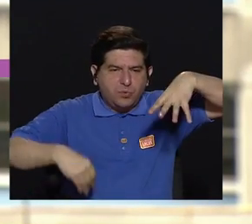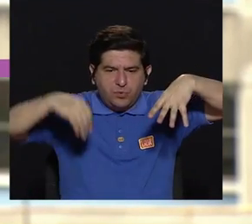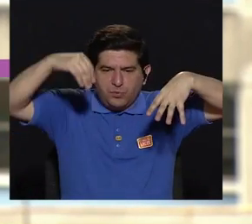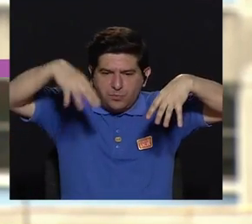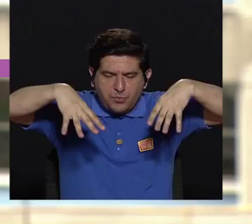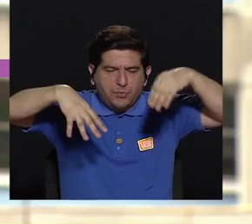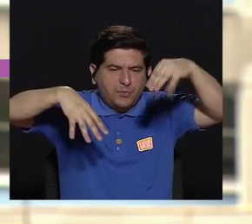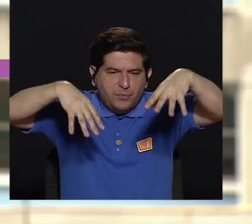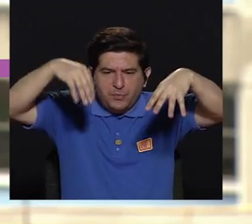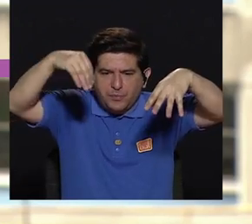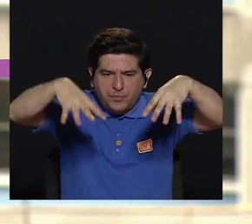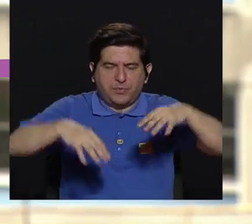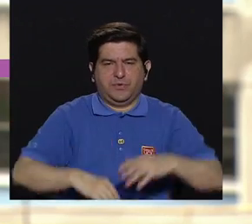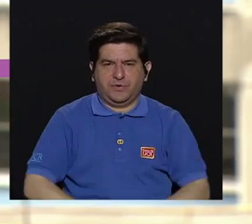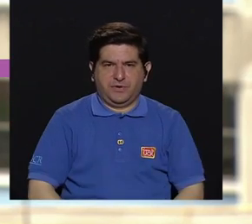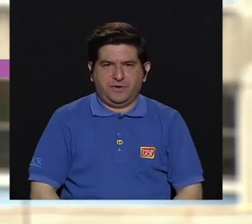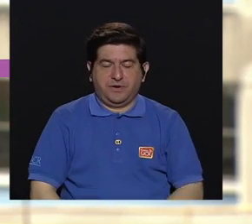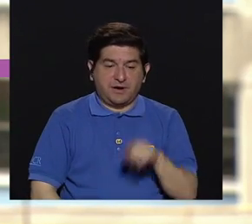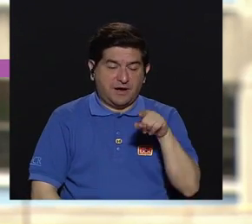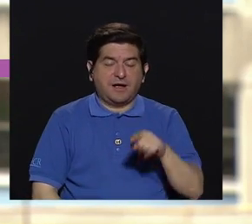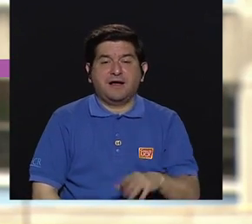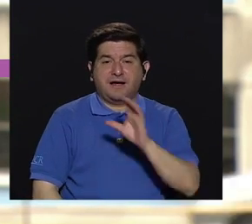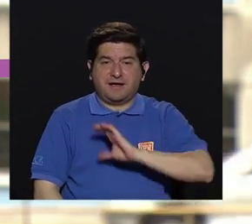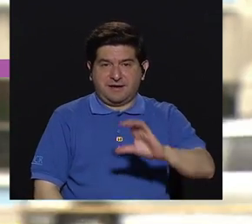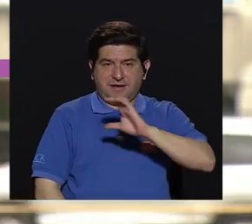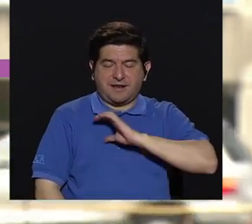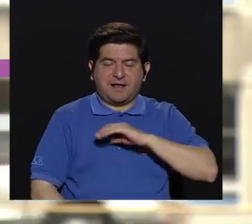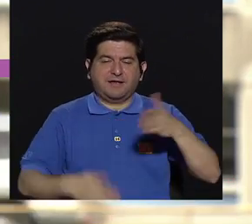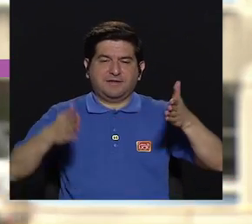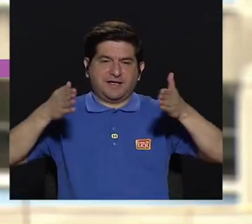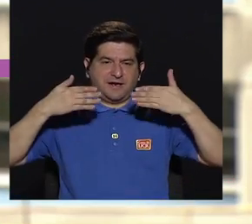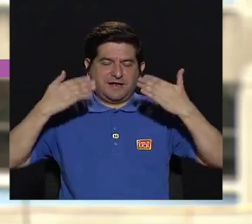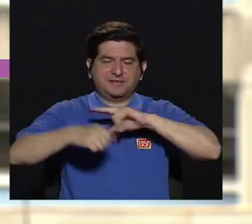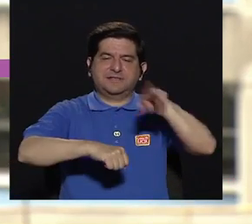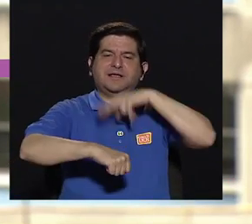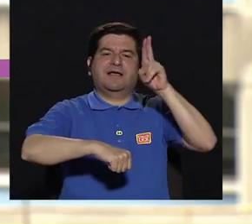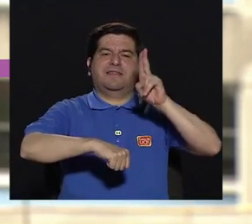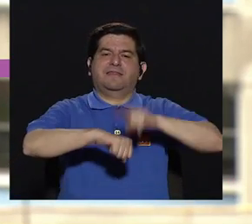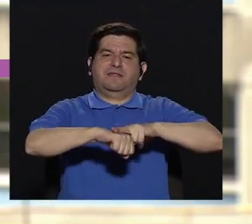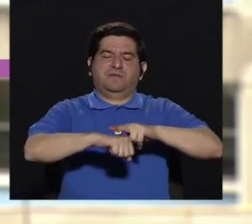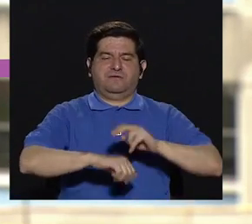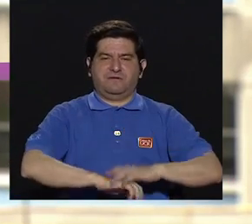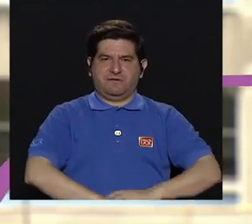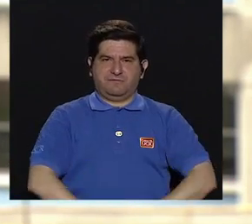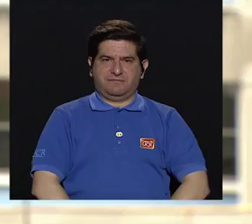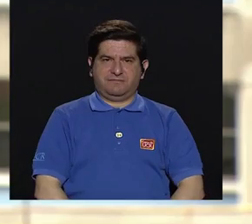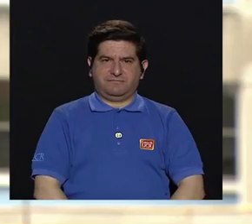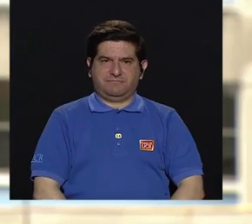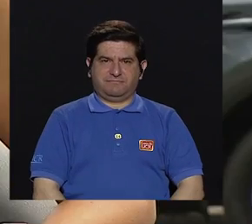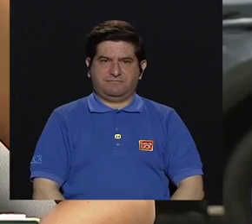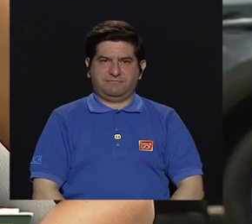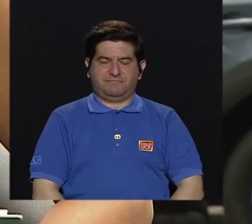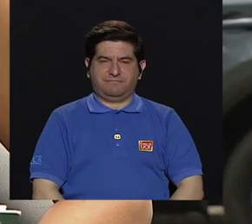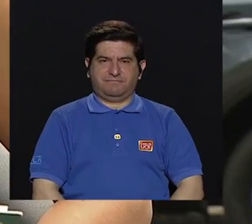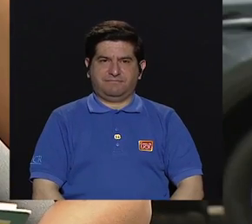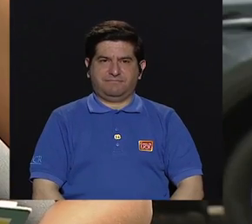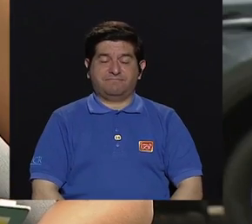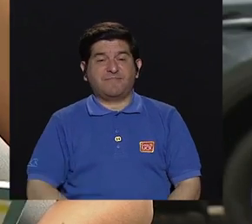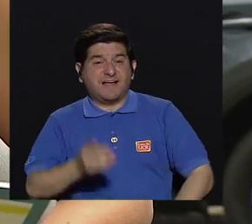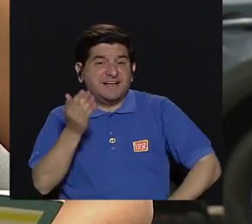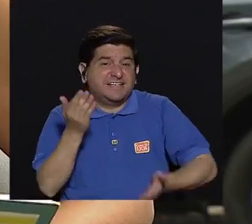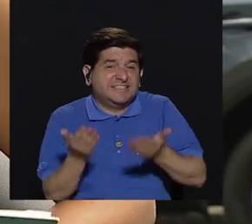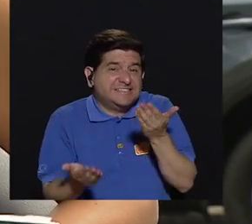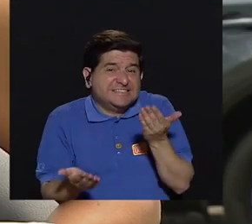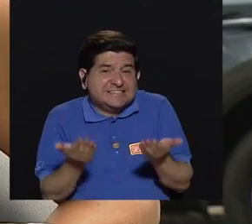iluminación de los aspectos climatológicos naturales. Sí, eso, Prío. Bueno,